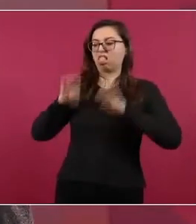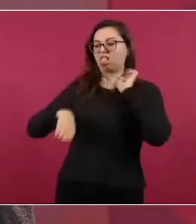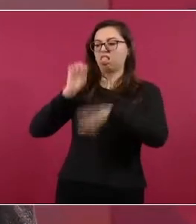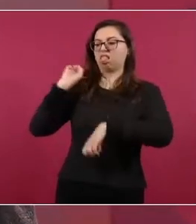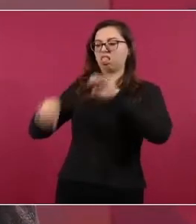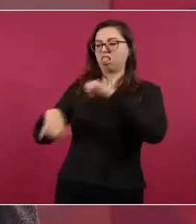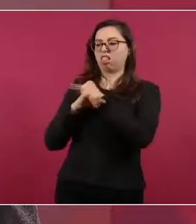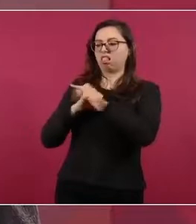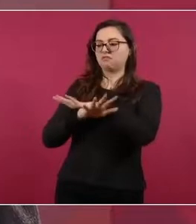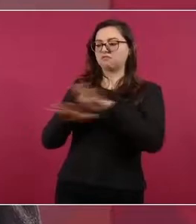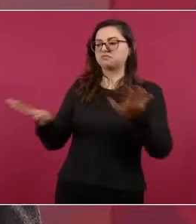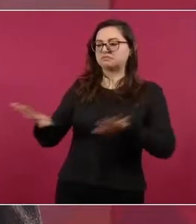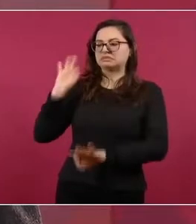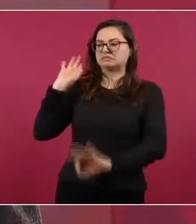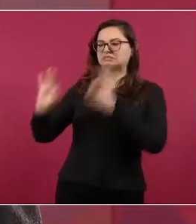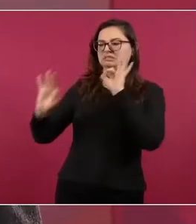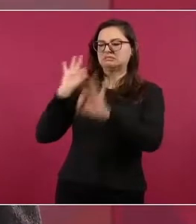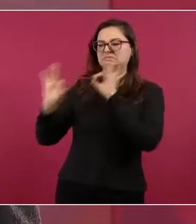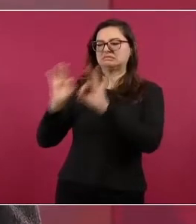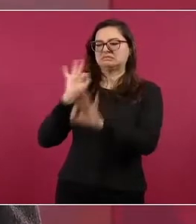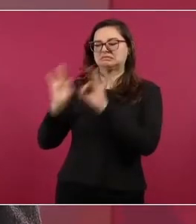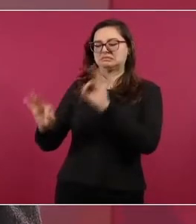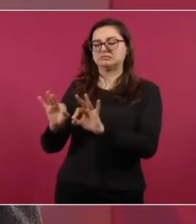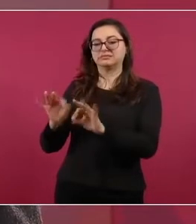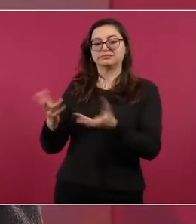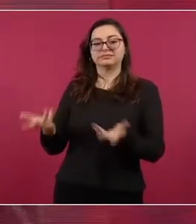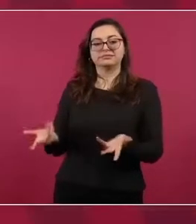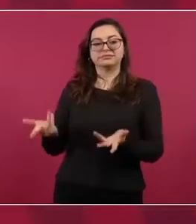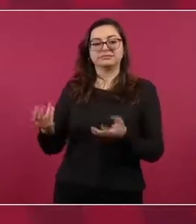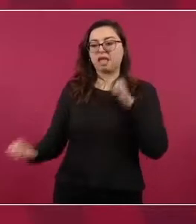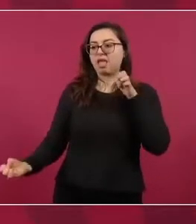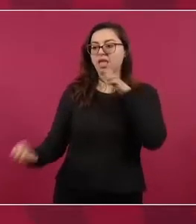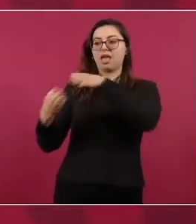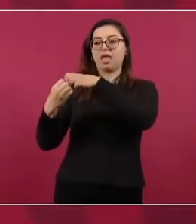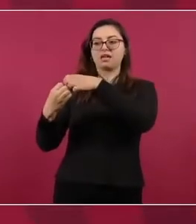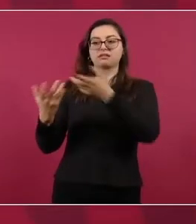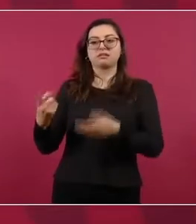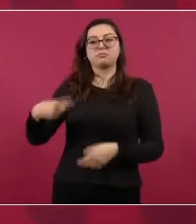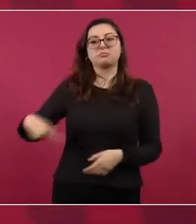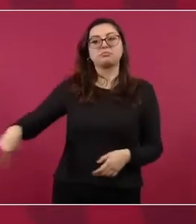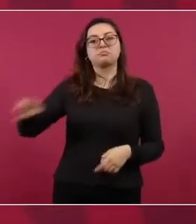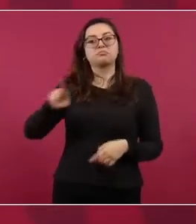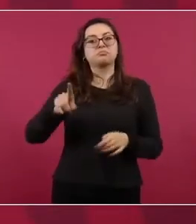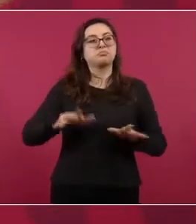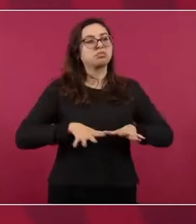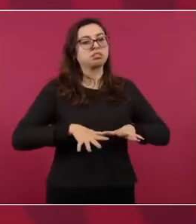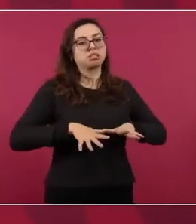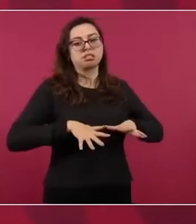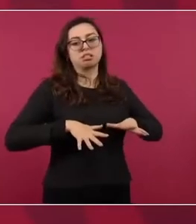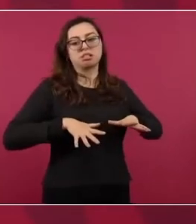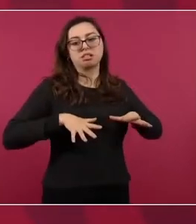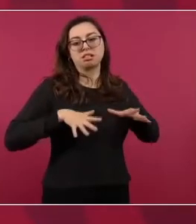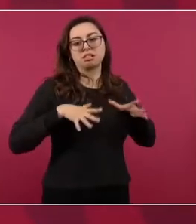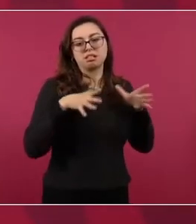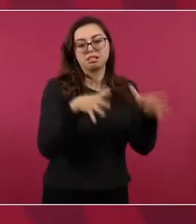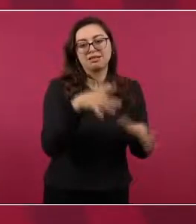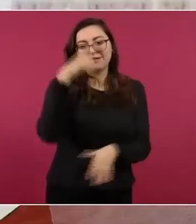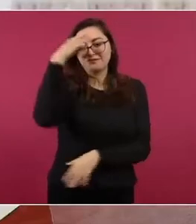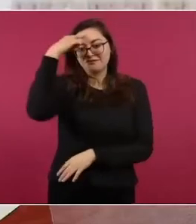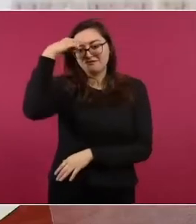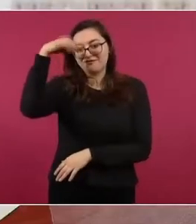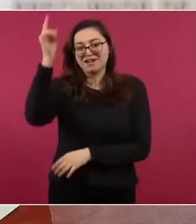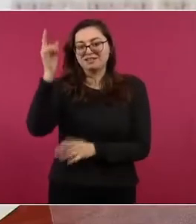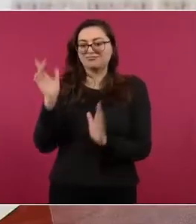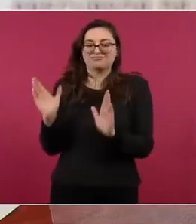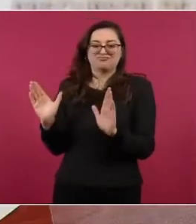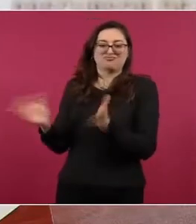porque son muy susceptibles los